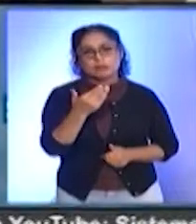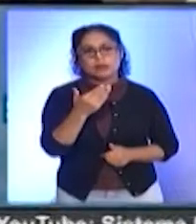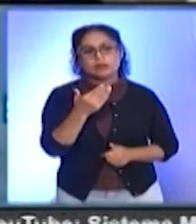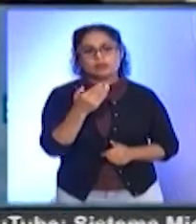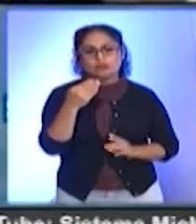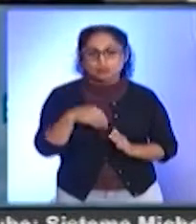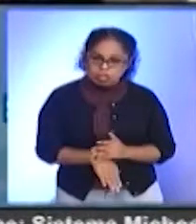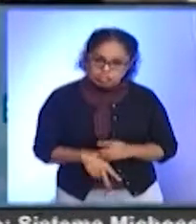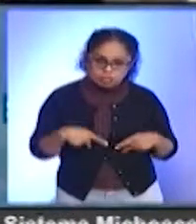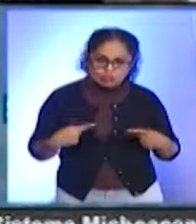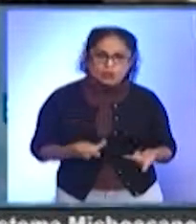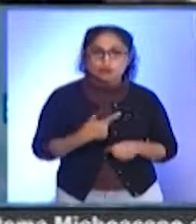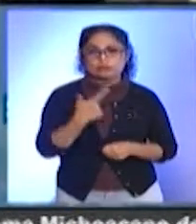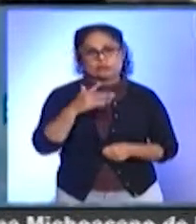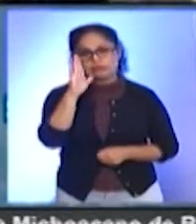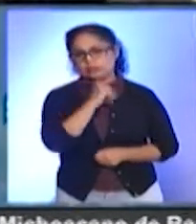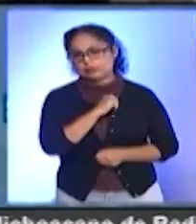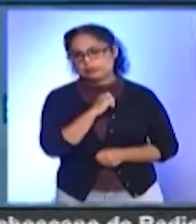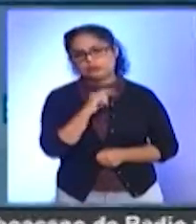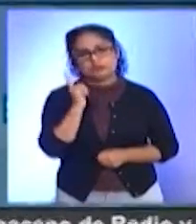recaída y no queremos que haya una recaída.